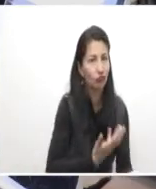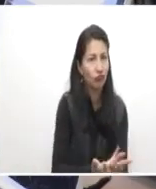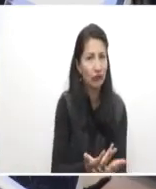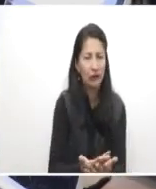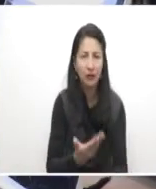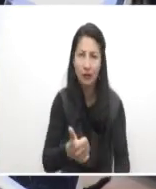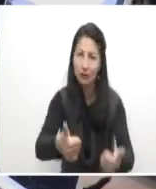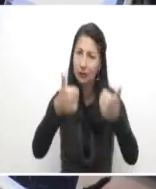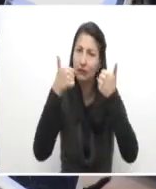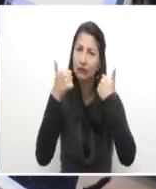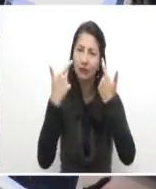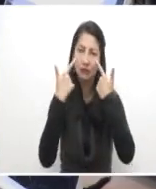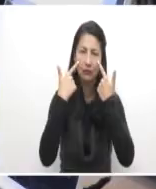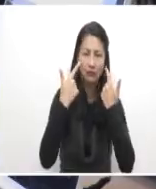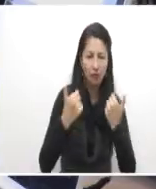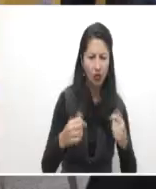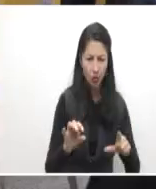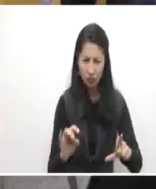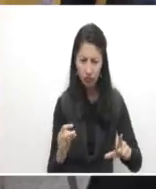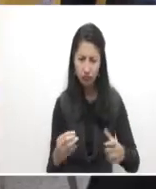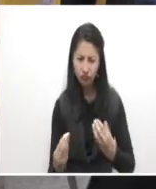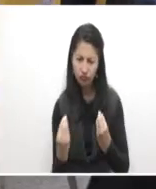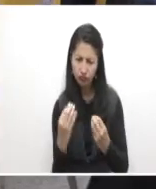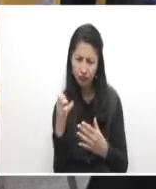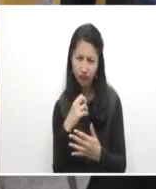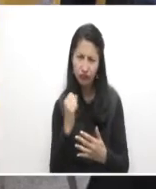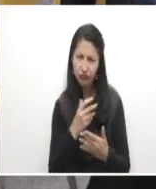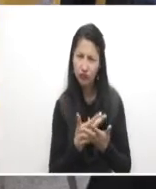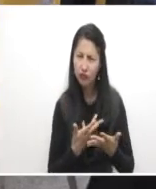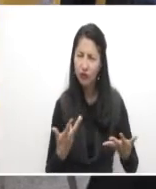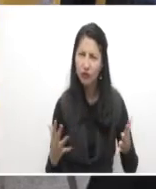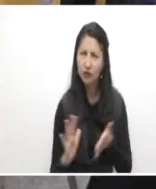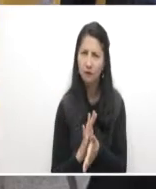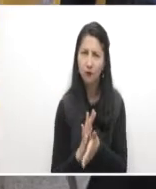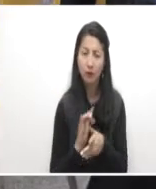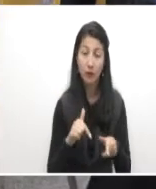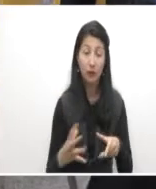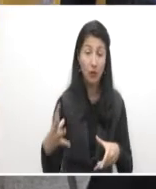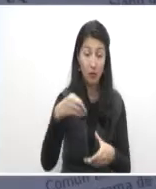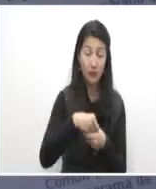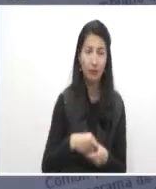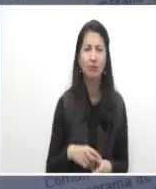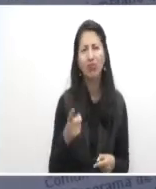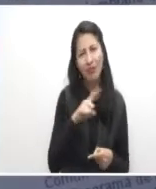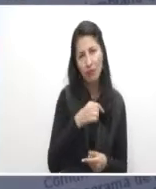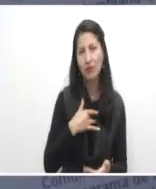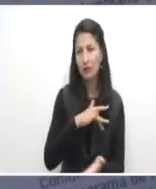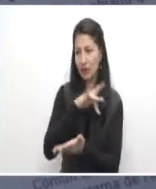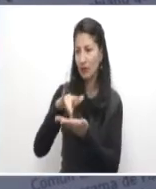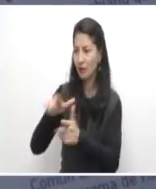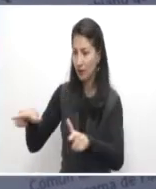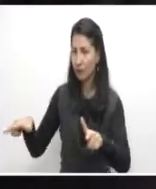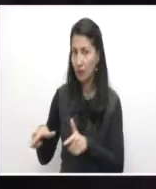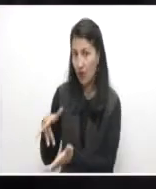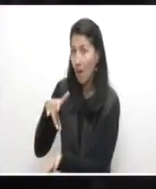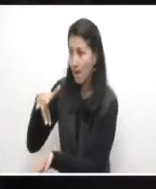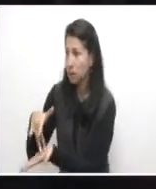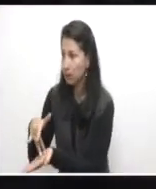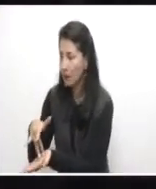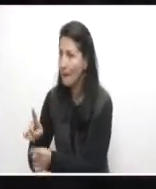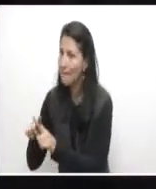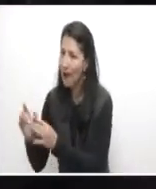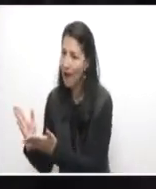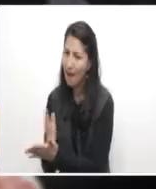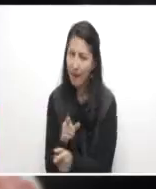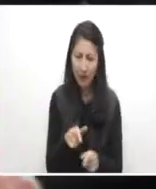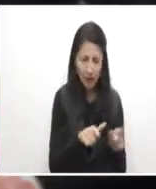buena y de verdad facilita mucho la capacitación de las personas. Más allá de lo que uno hace presencialmente, la formación virtual le da a uno